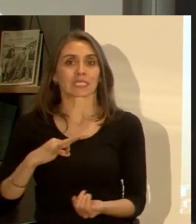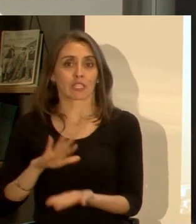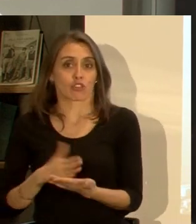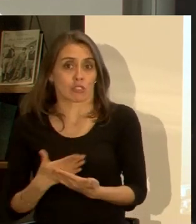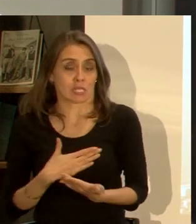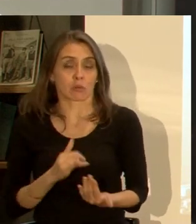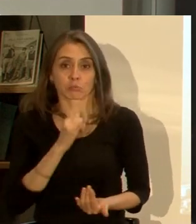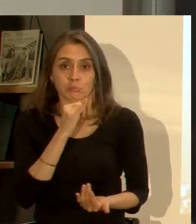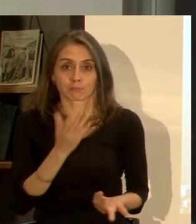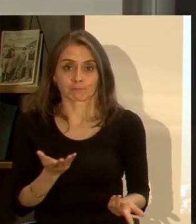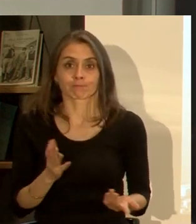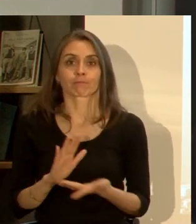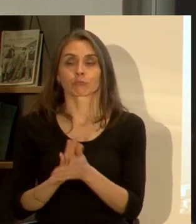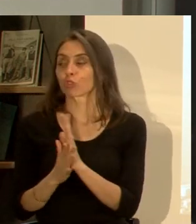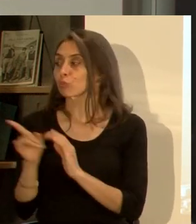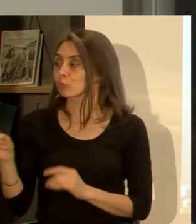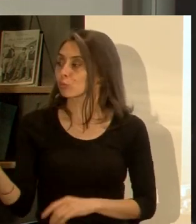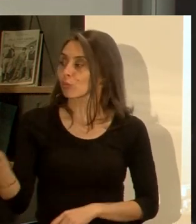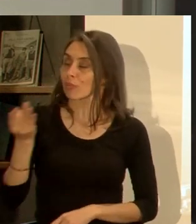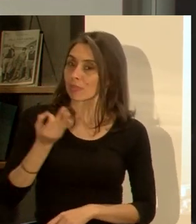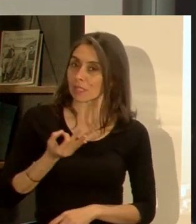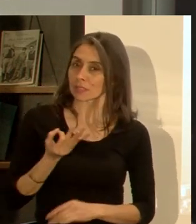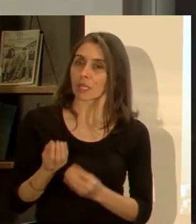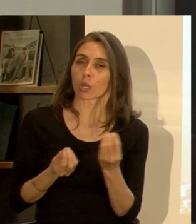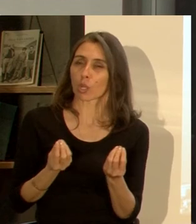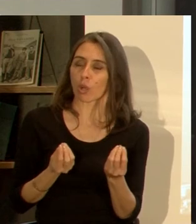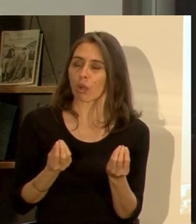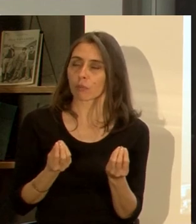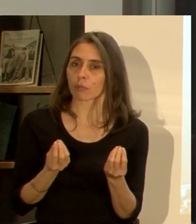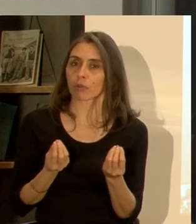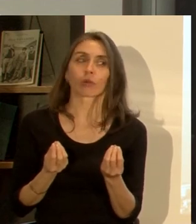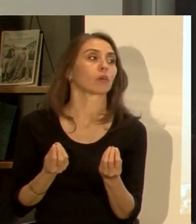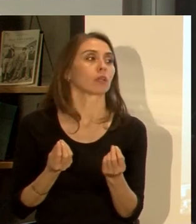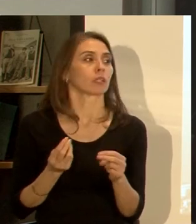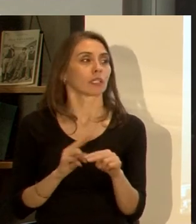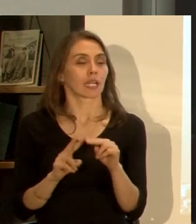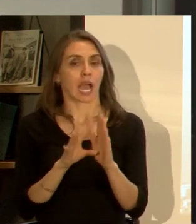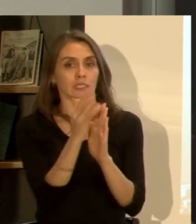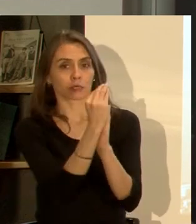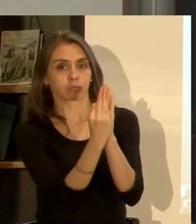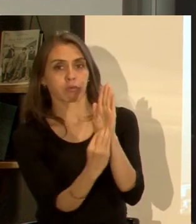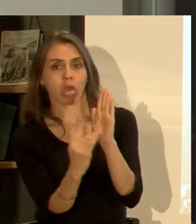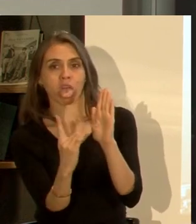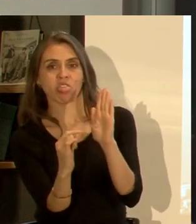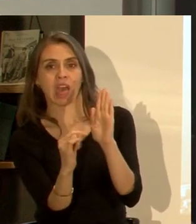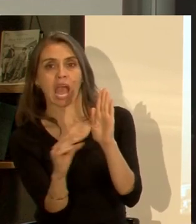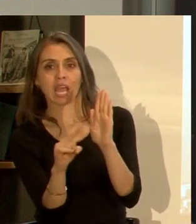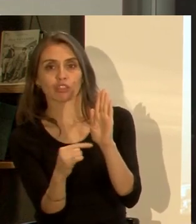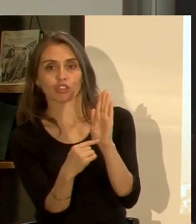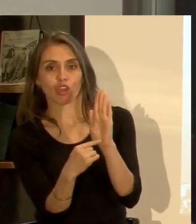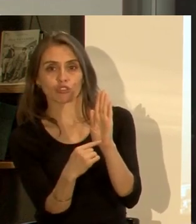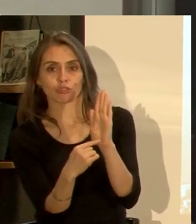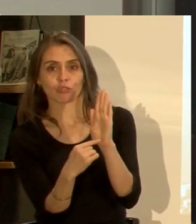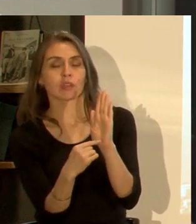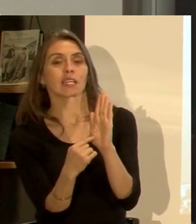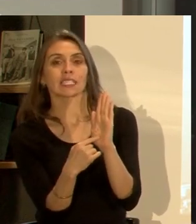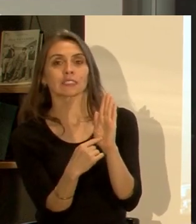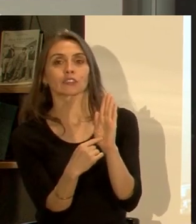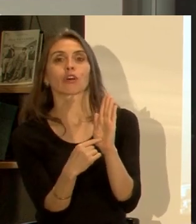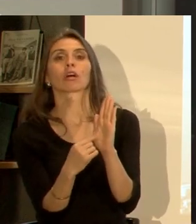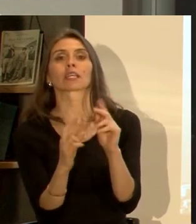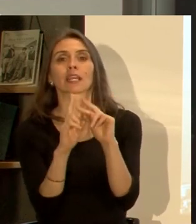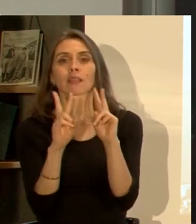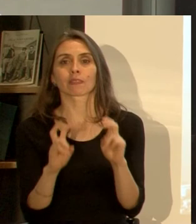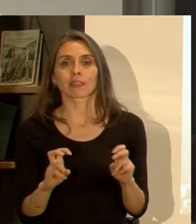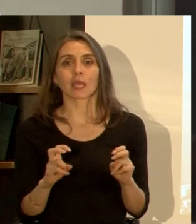en virtud de todo lo que tú planteas cómo uno puede ir construyendo una base de datos porque evidentemente eso da mucho cuenta de los